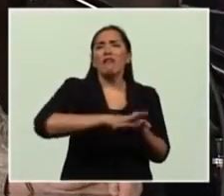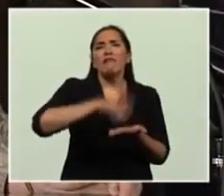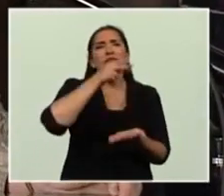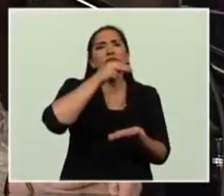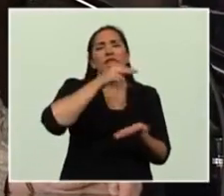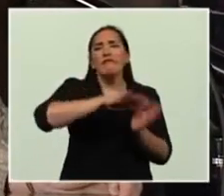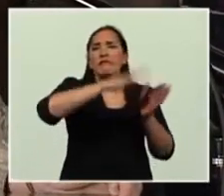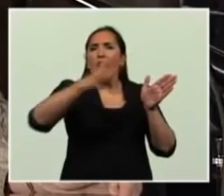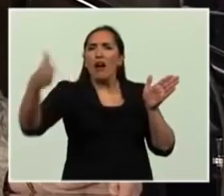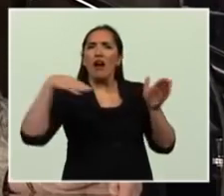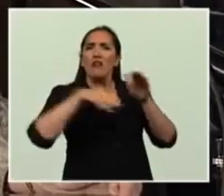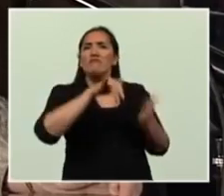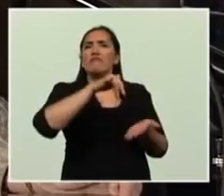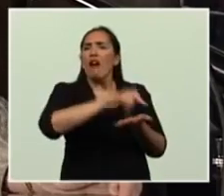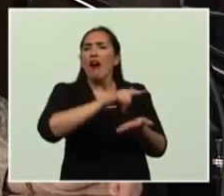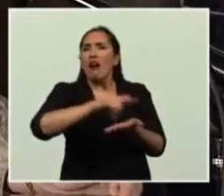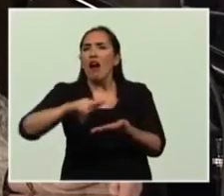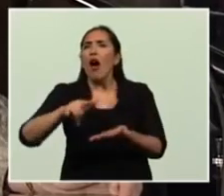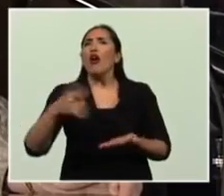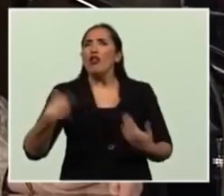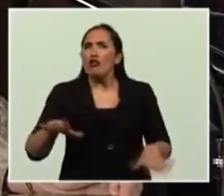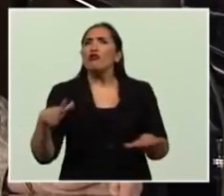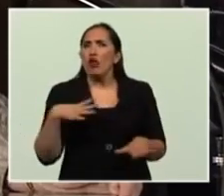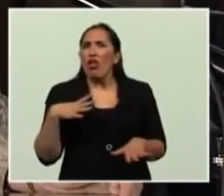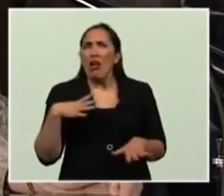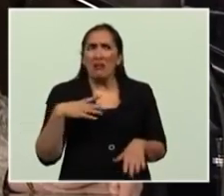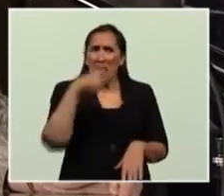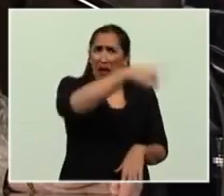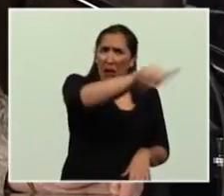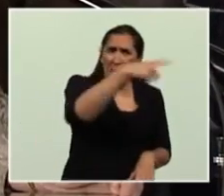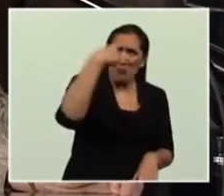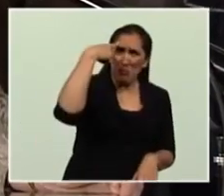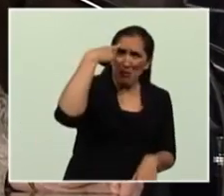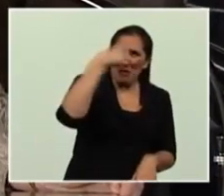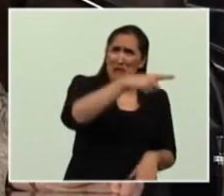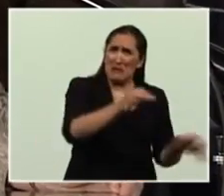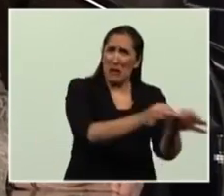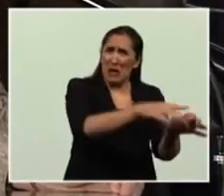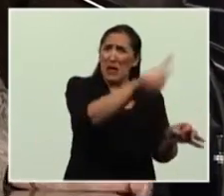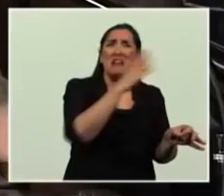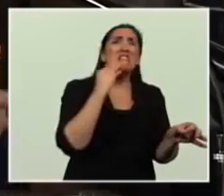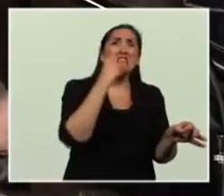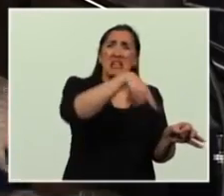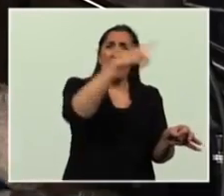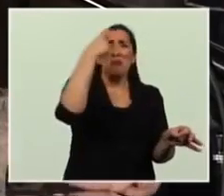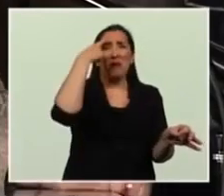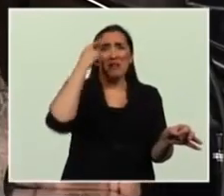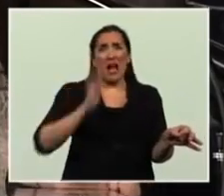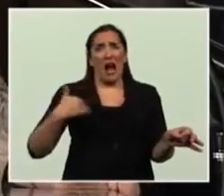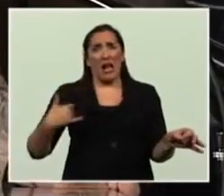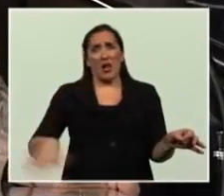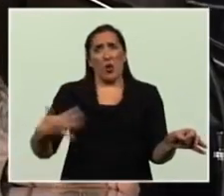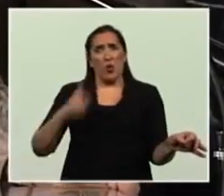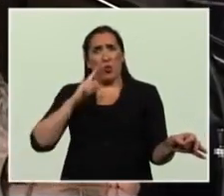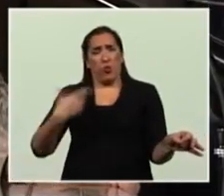dicen que se sienten amenazados cuando la única arma que